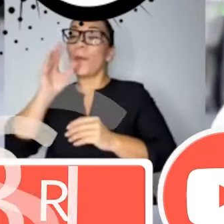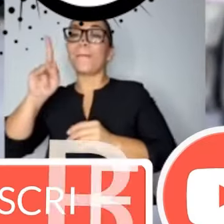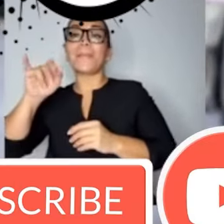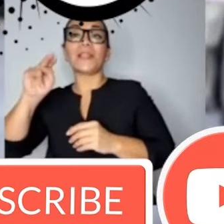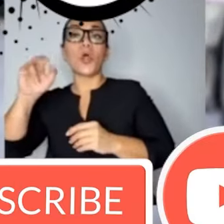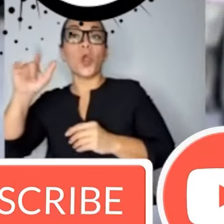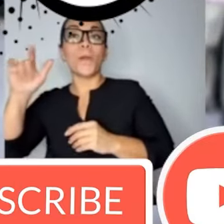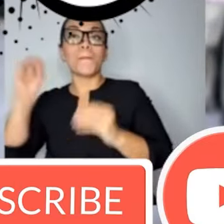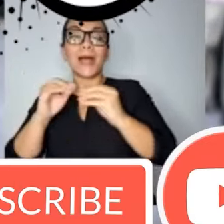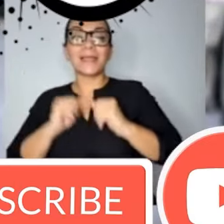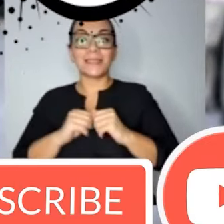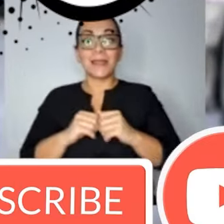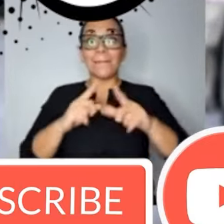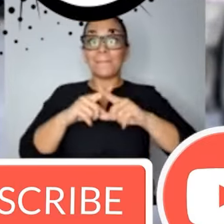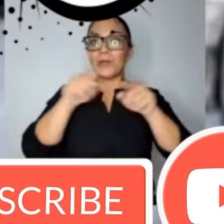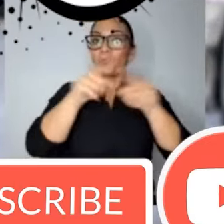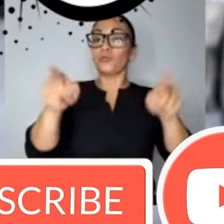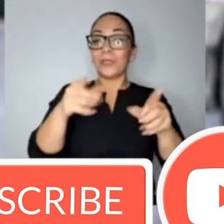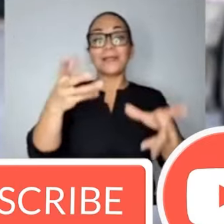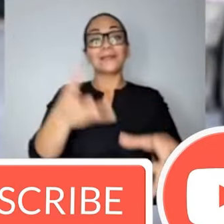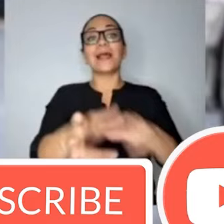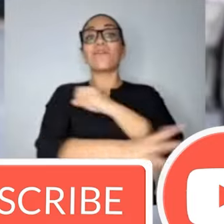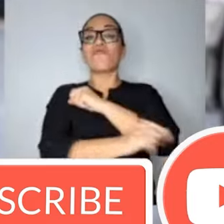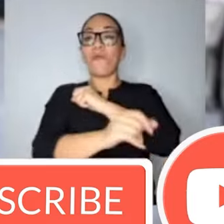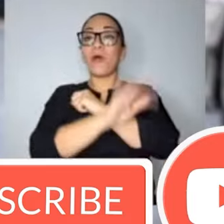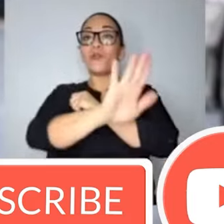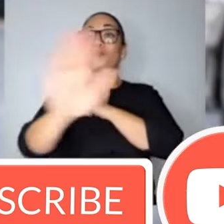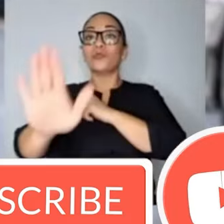Y a ustedes les han quitado el pinol por años.